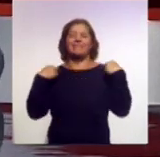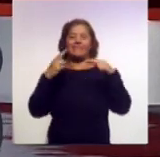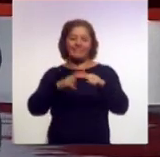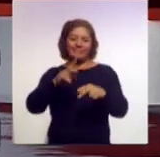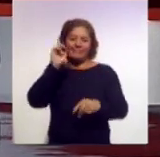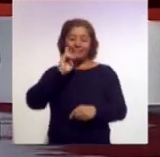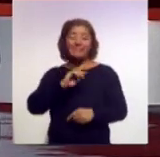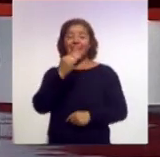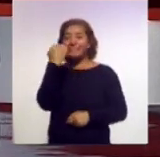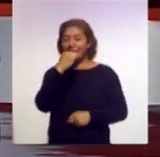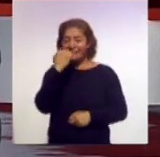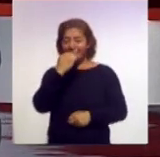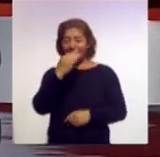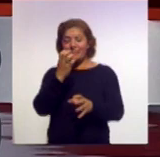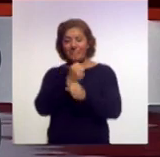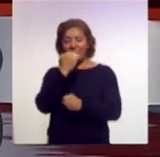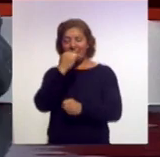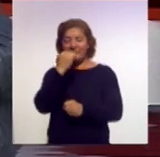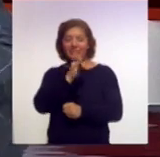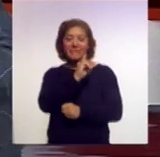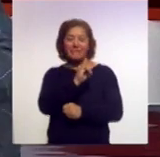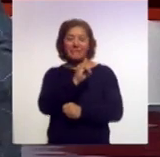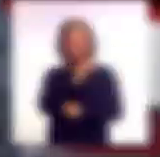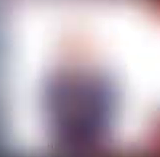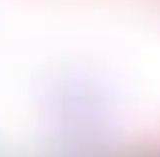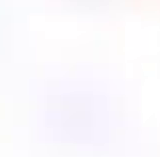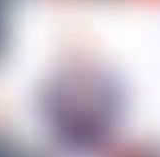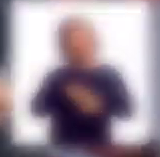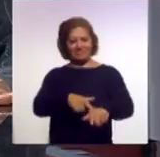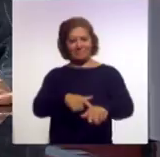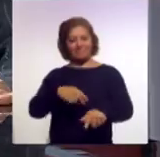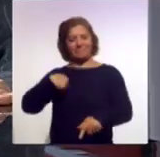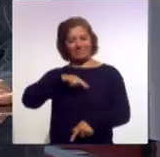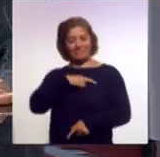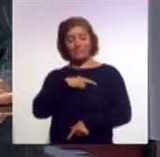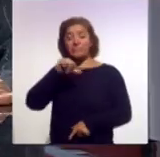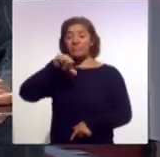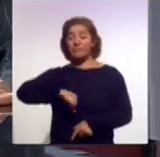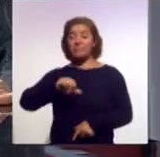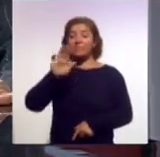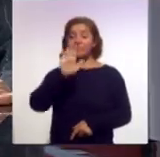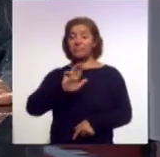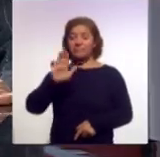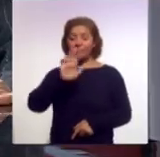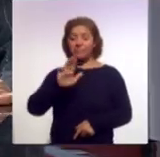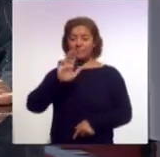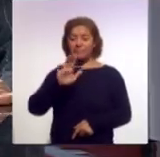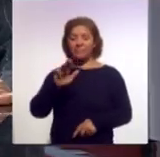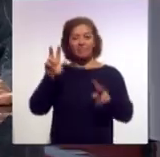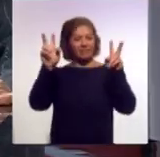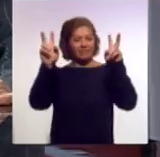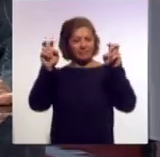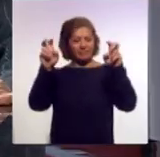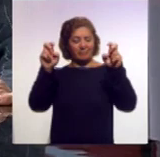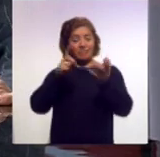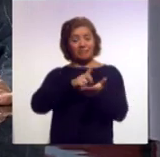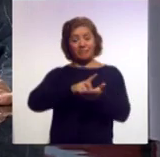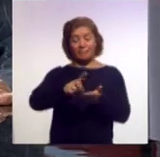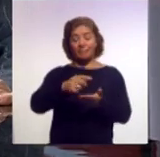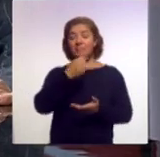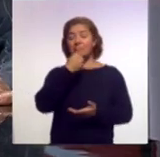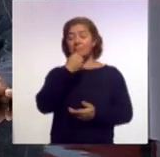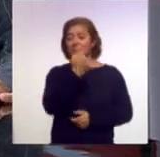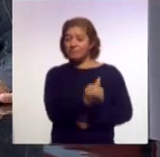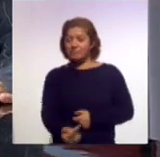Amador, intérprete de lengua de señas mexicana. Hoy es miércoles de la sección Los Derechos de las